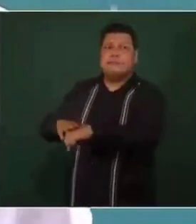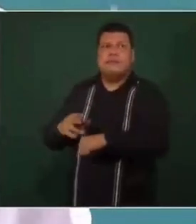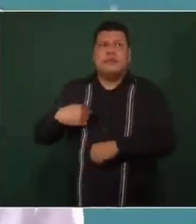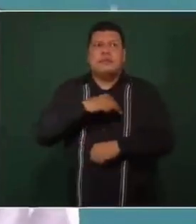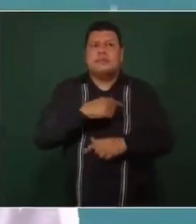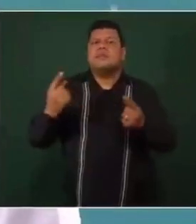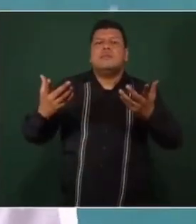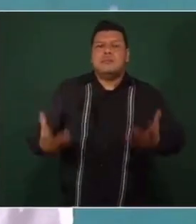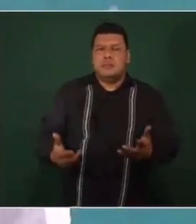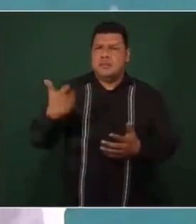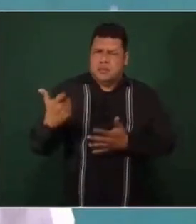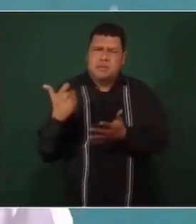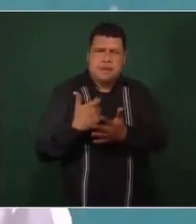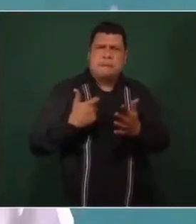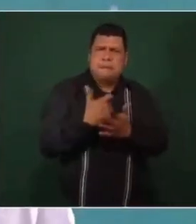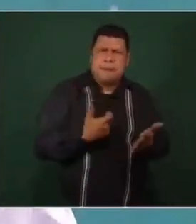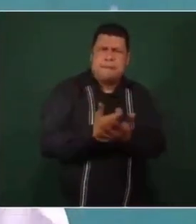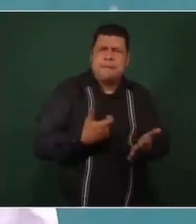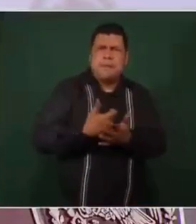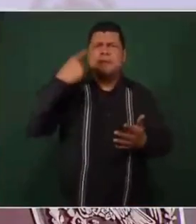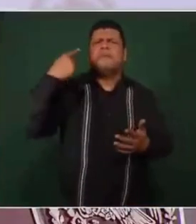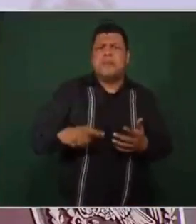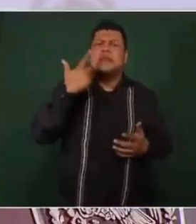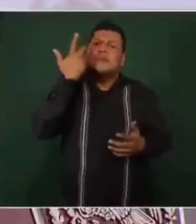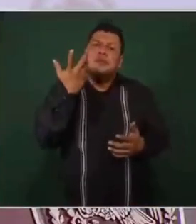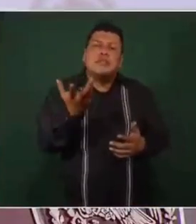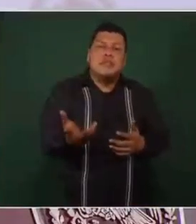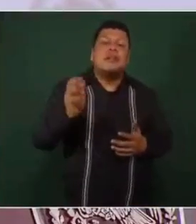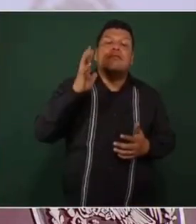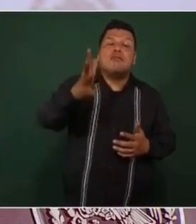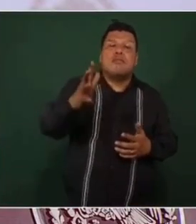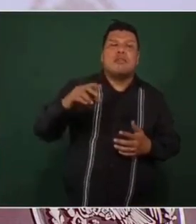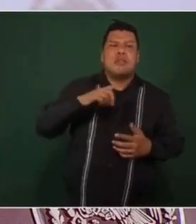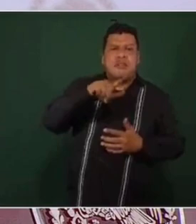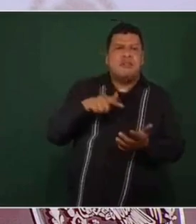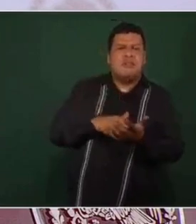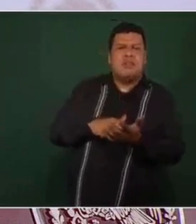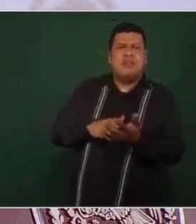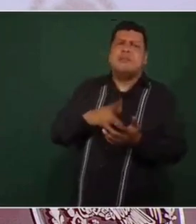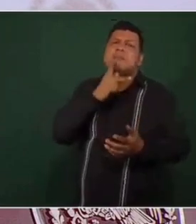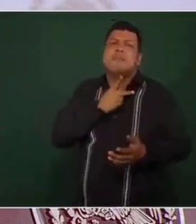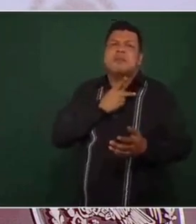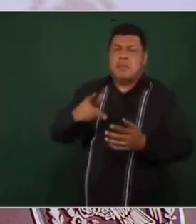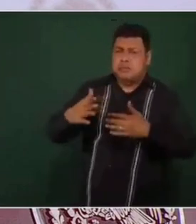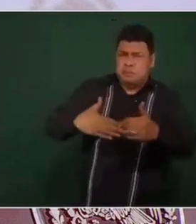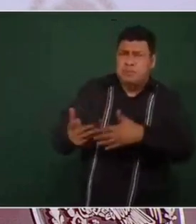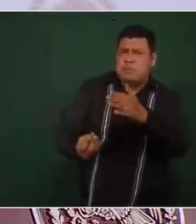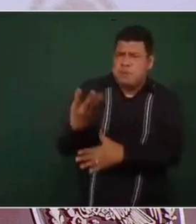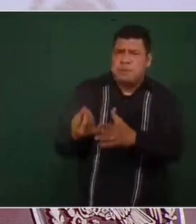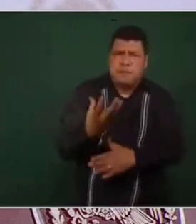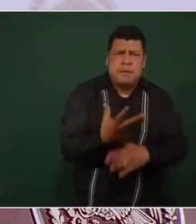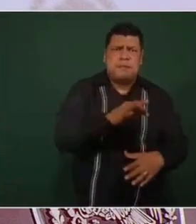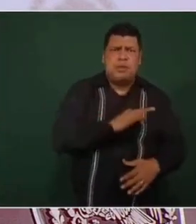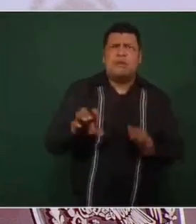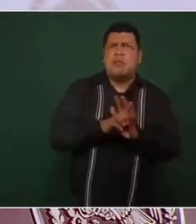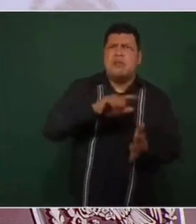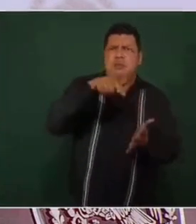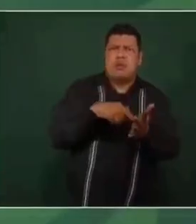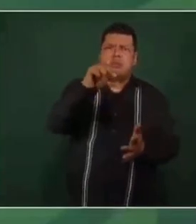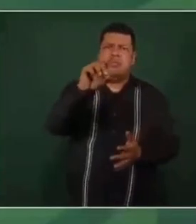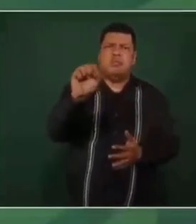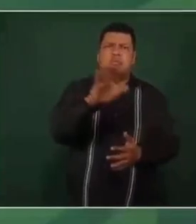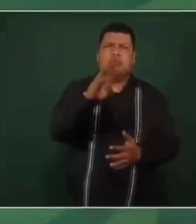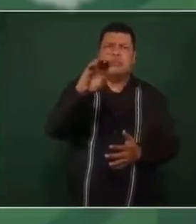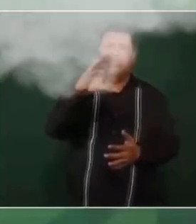invirtiendo permanentemente para la modernización de las refinerías. No sólo se está construyendo la nueva refinería de Dos Bocas,